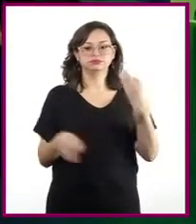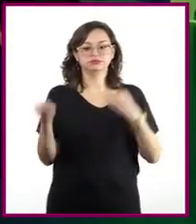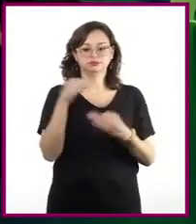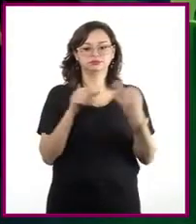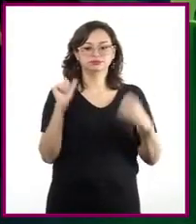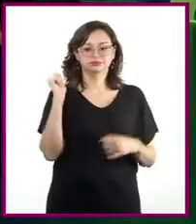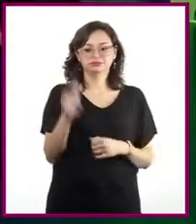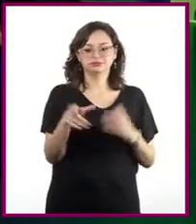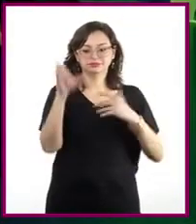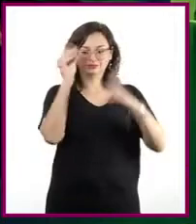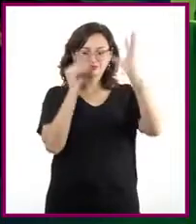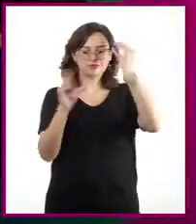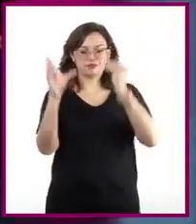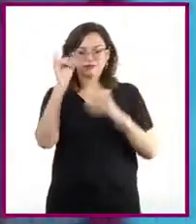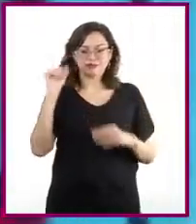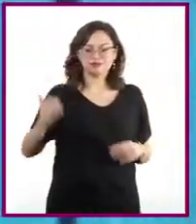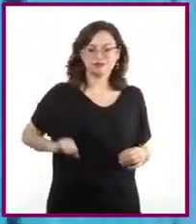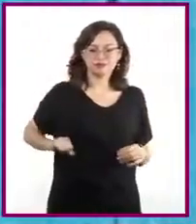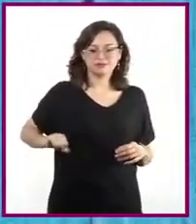interesante el día de hoy.